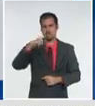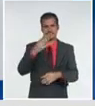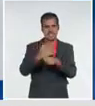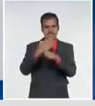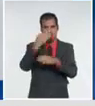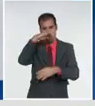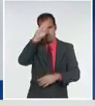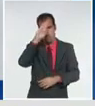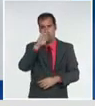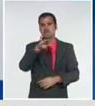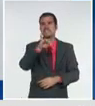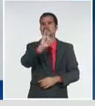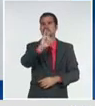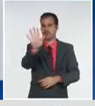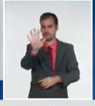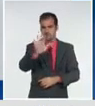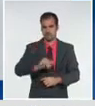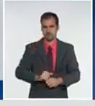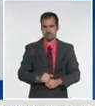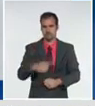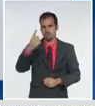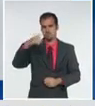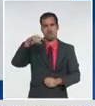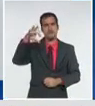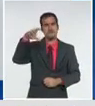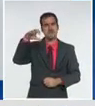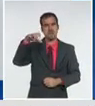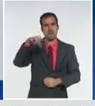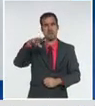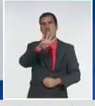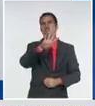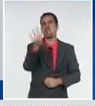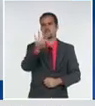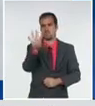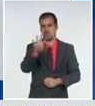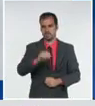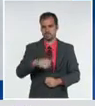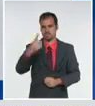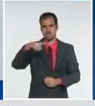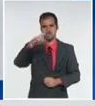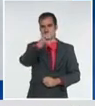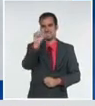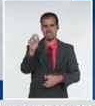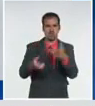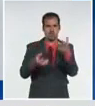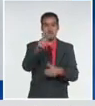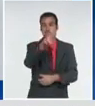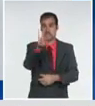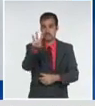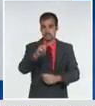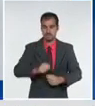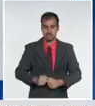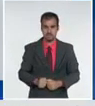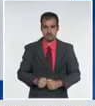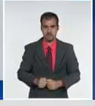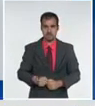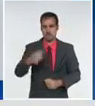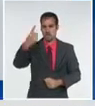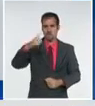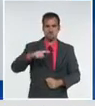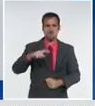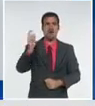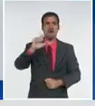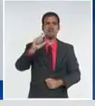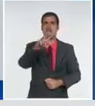65, Pinal de Río 44, Cienfuegos 23, Camagüey 20,